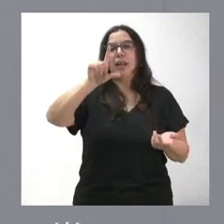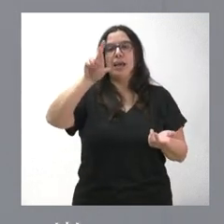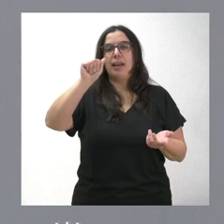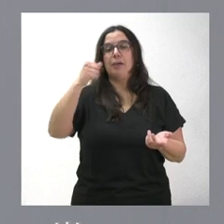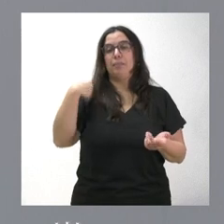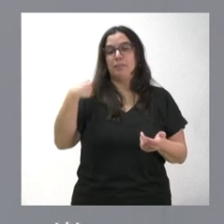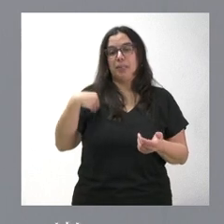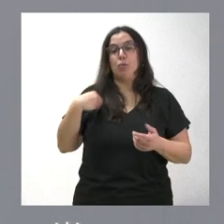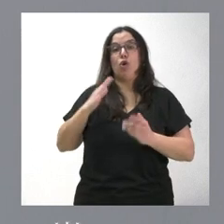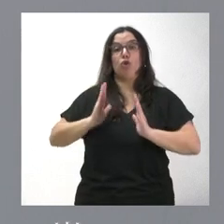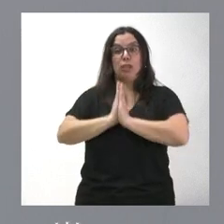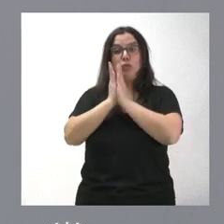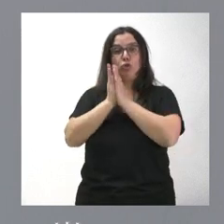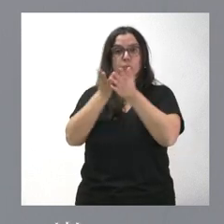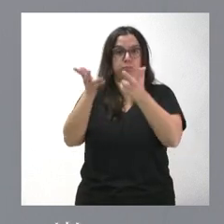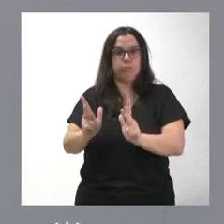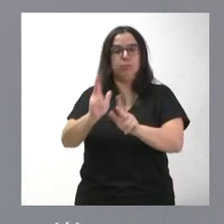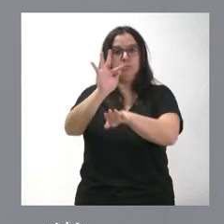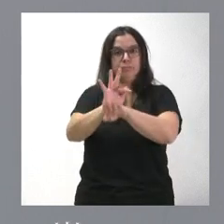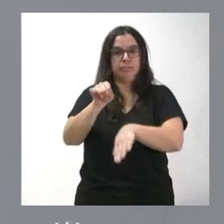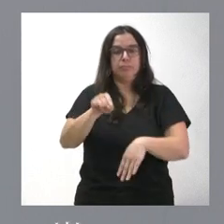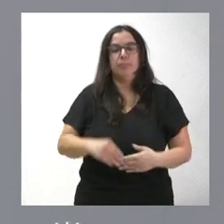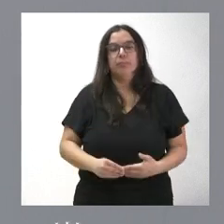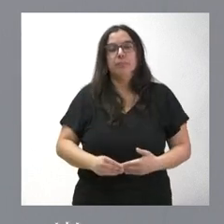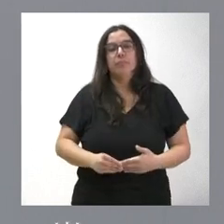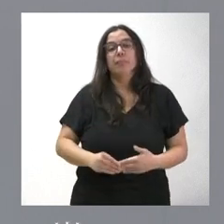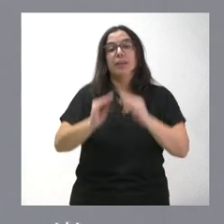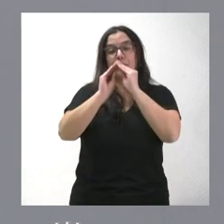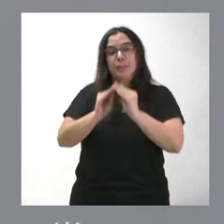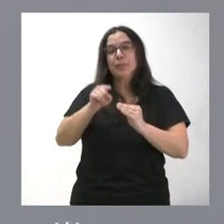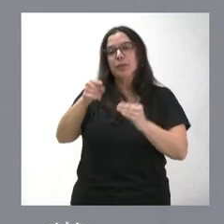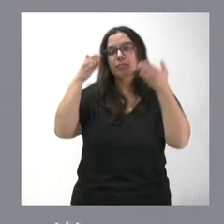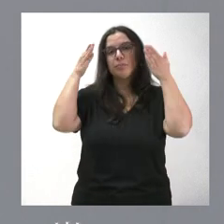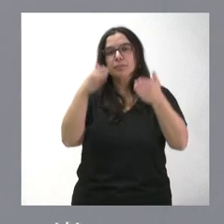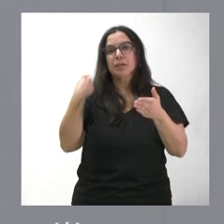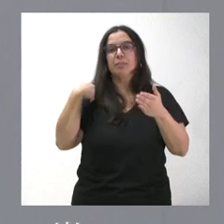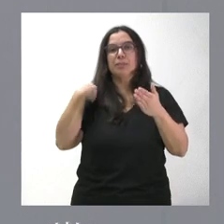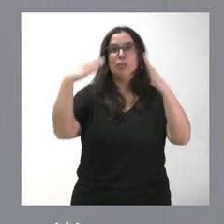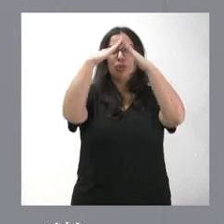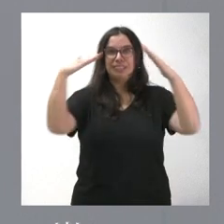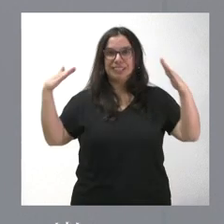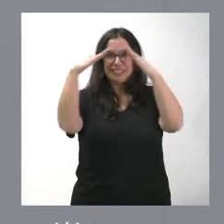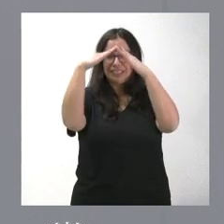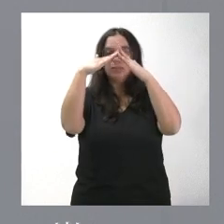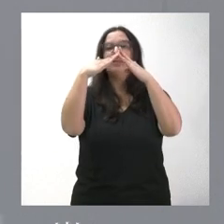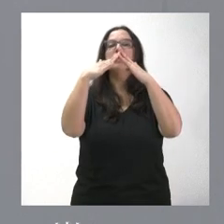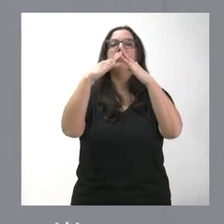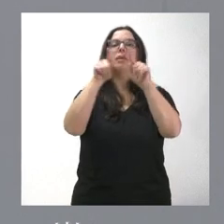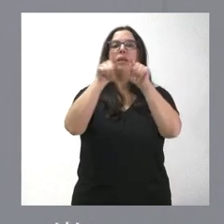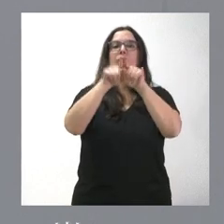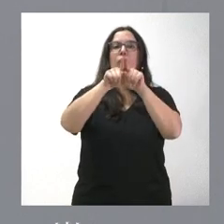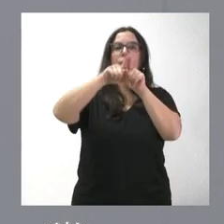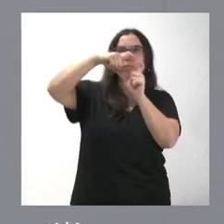de San Pedro regalado. La intervención se centrará, como les digo, en las cubiertas, la cornisa y la espadaña del